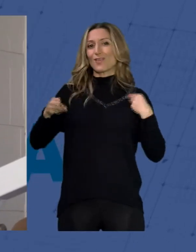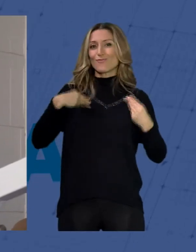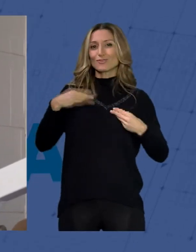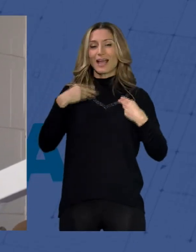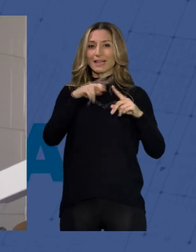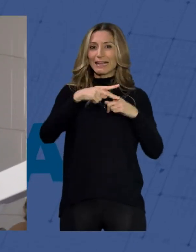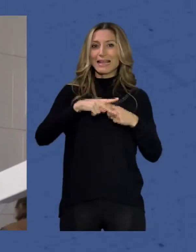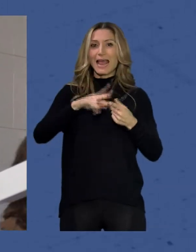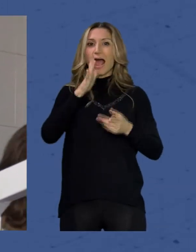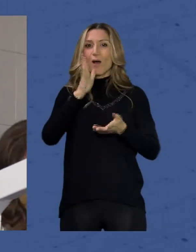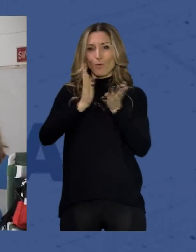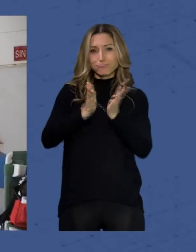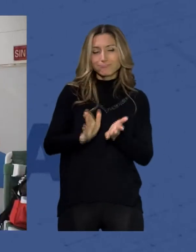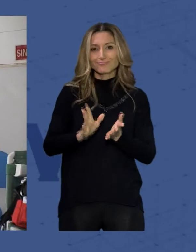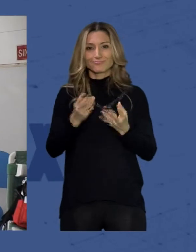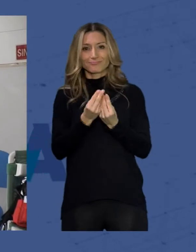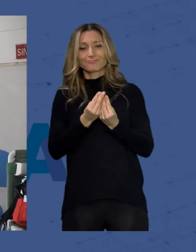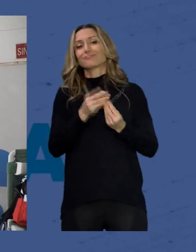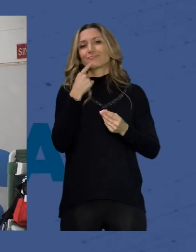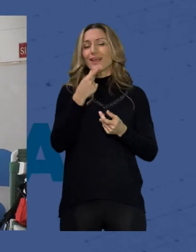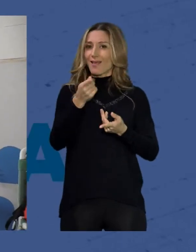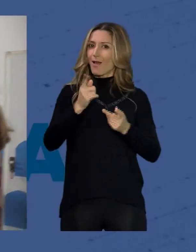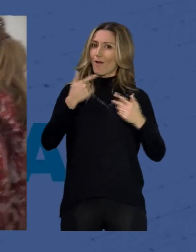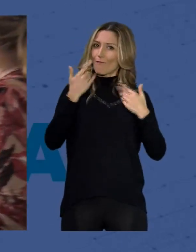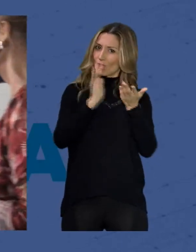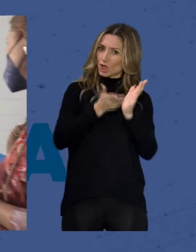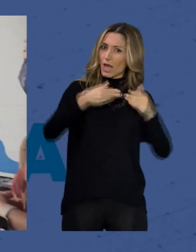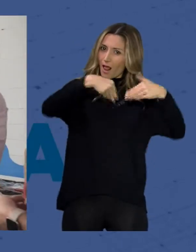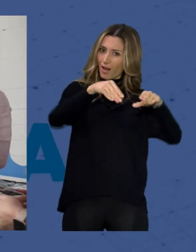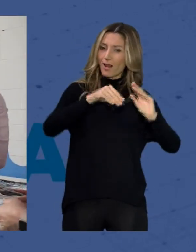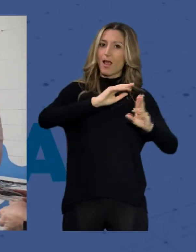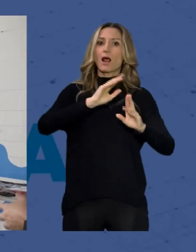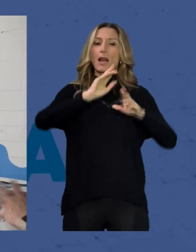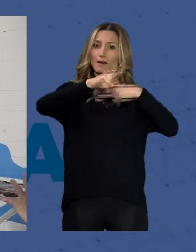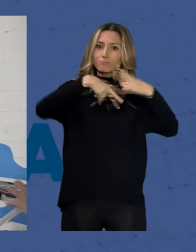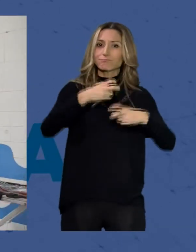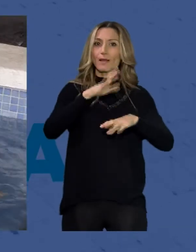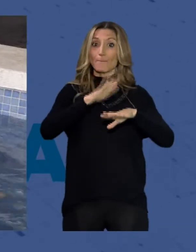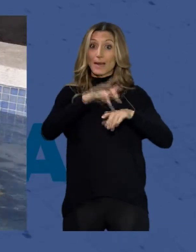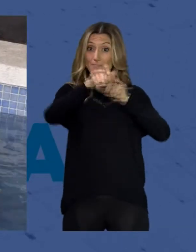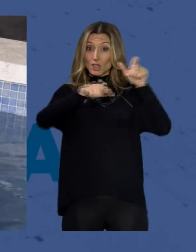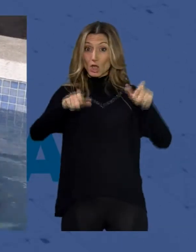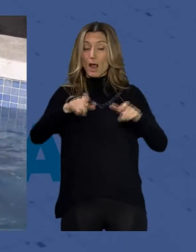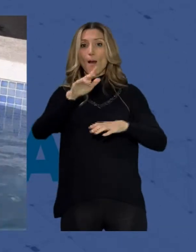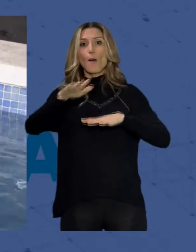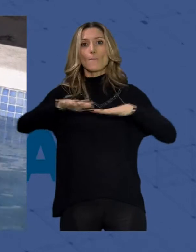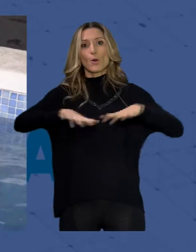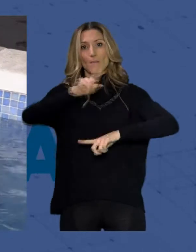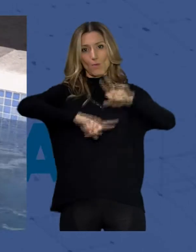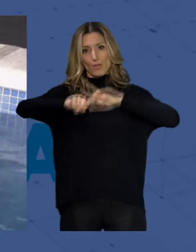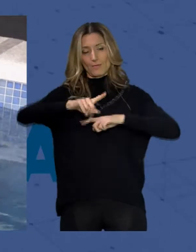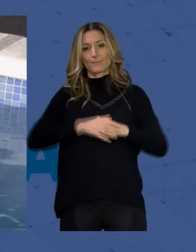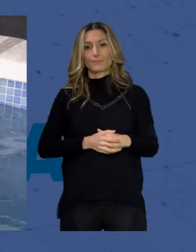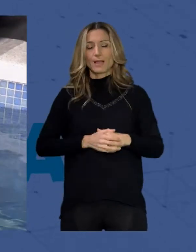adaptada que facilitan el trabajo de fisioterapia y rehabilitación para quienes tienen graves problemas de movilidad. Tenemos una piscina, una piscina